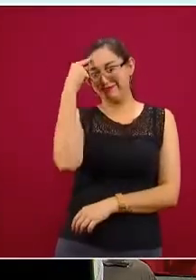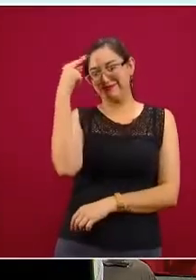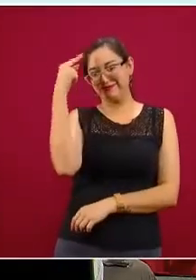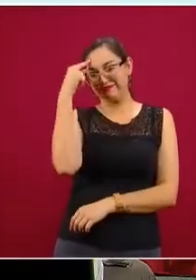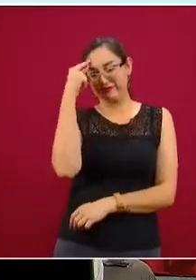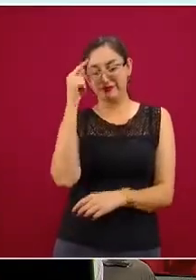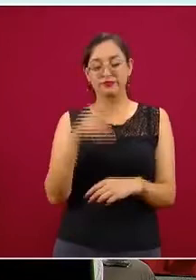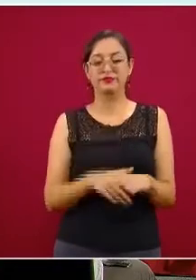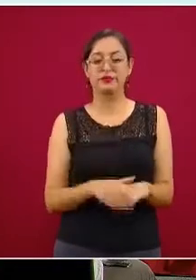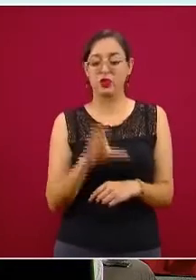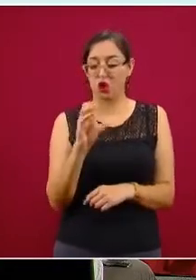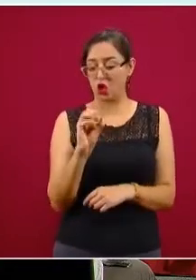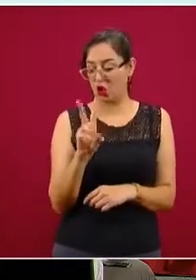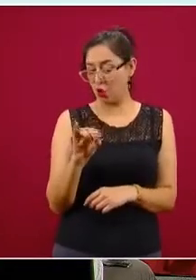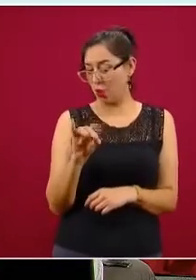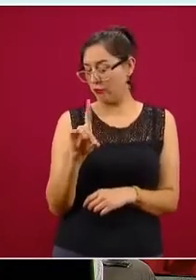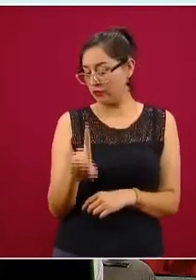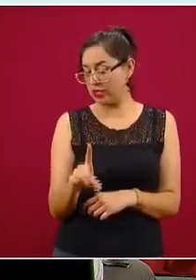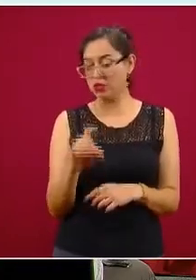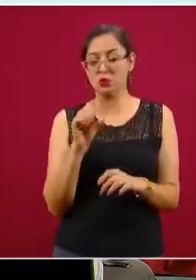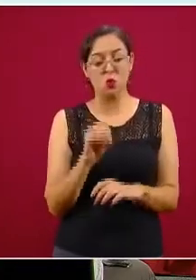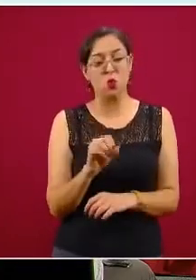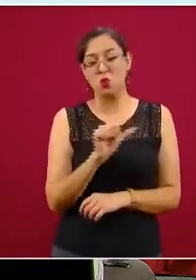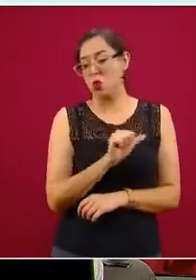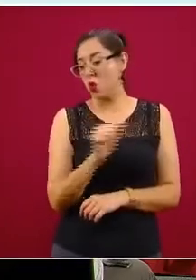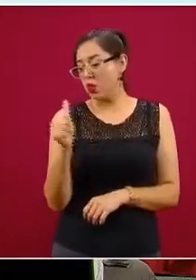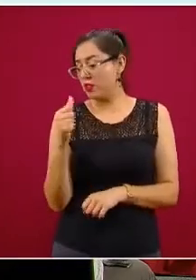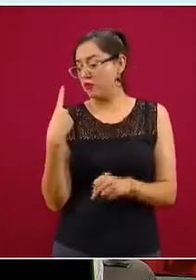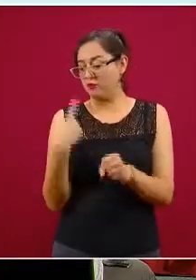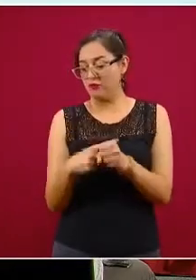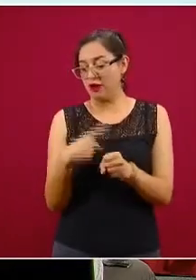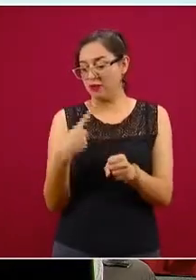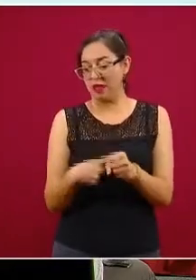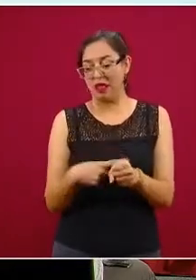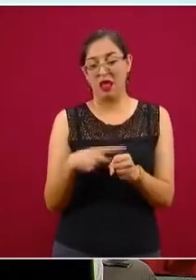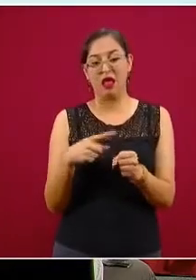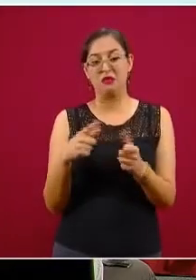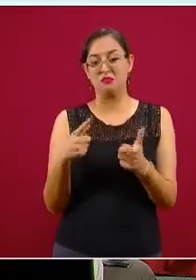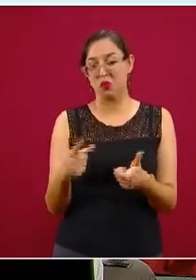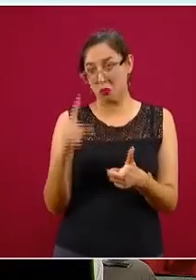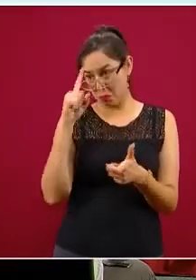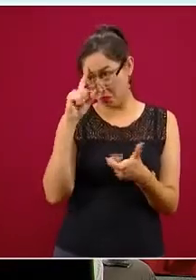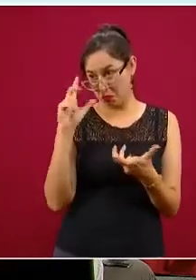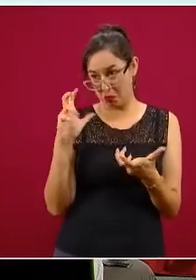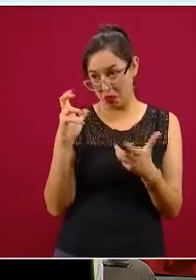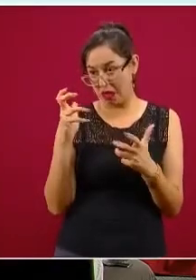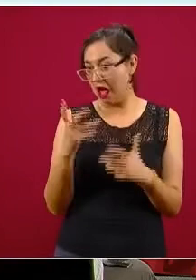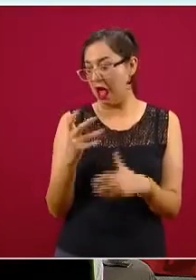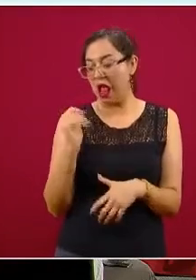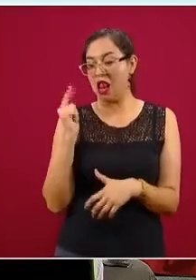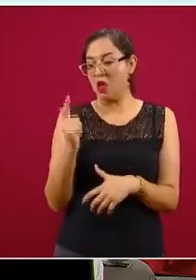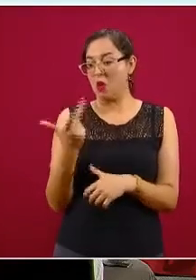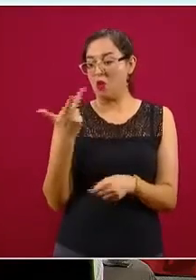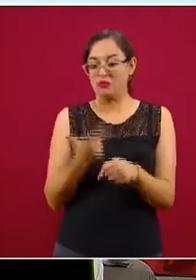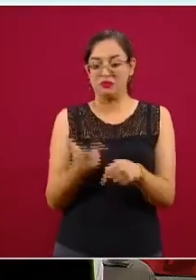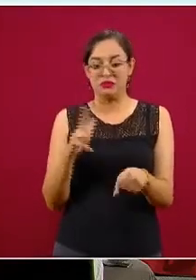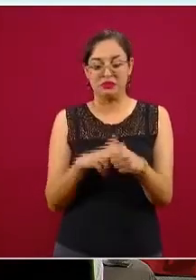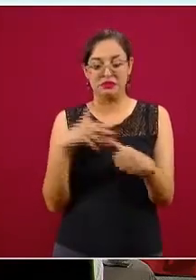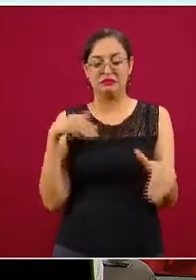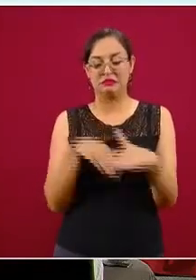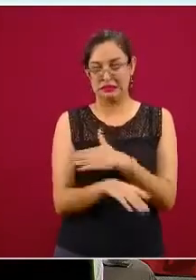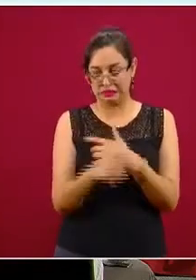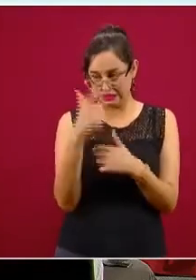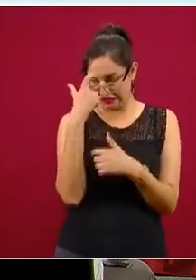Llámese COVID o llámese cualquier tipo de enfermedad o trastorno o motivo de internamiento, genera un estrés